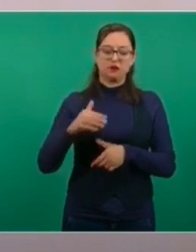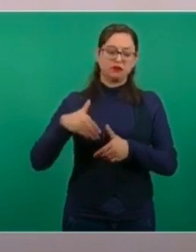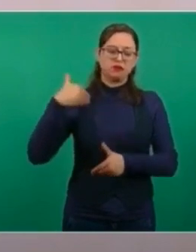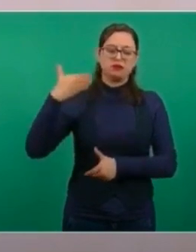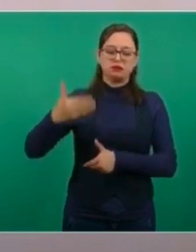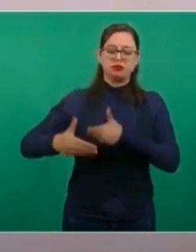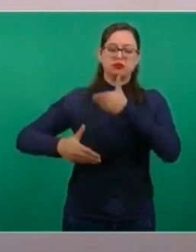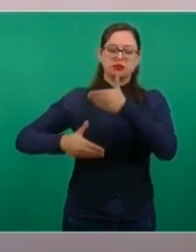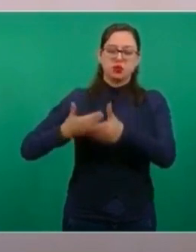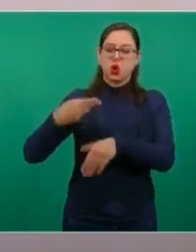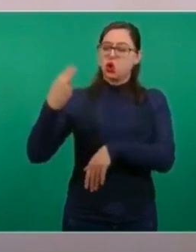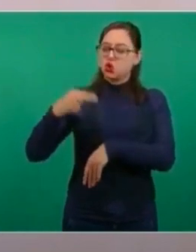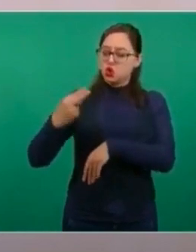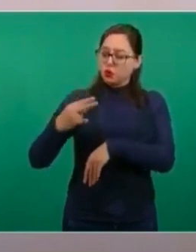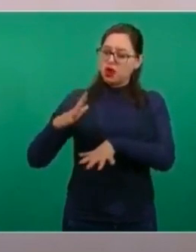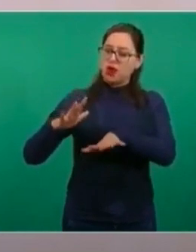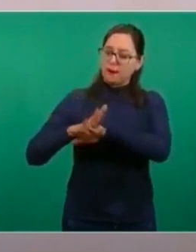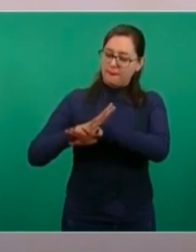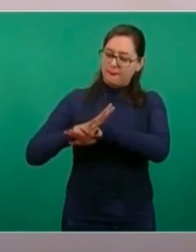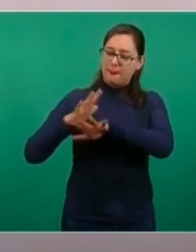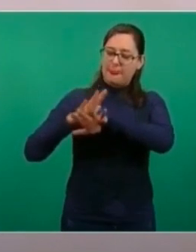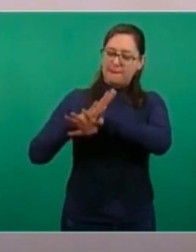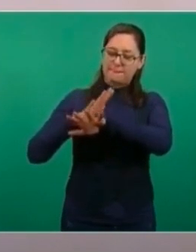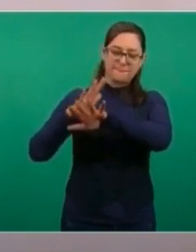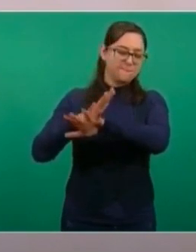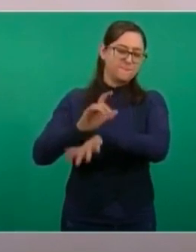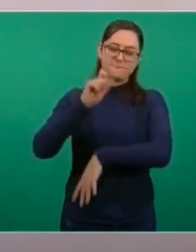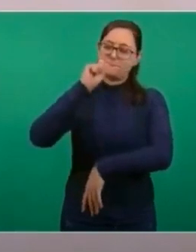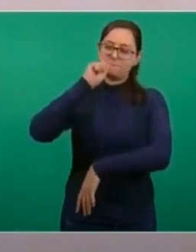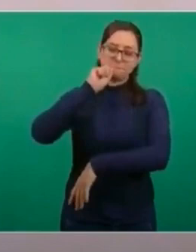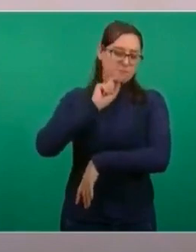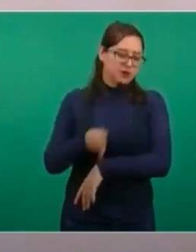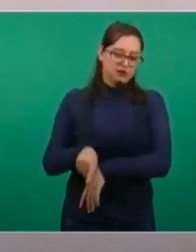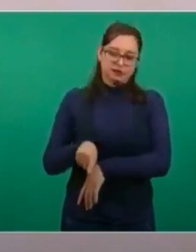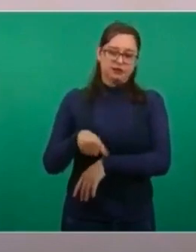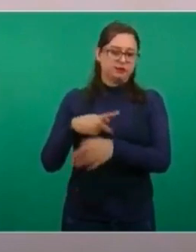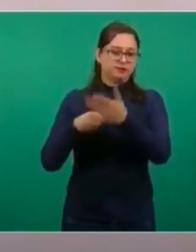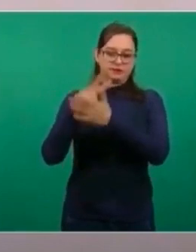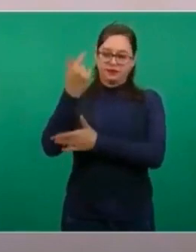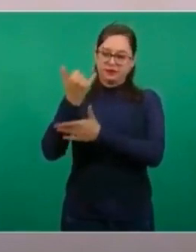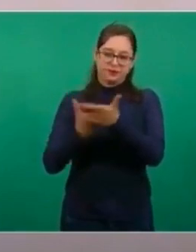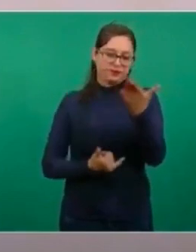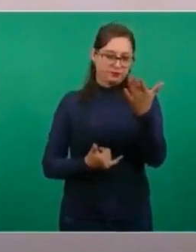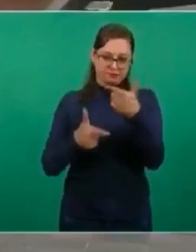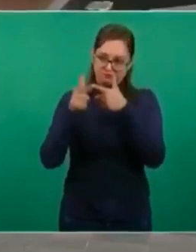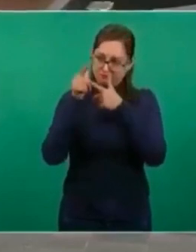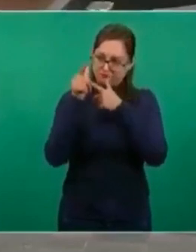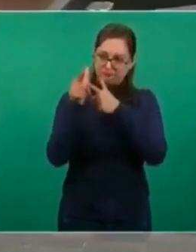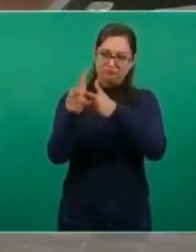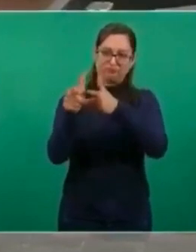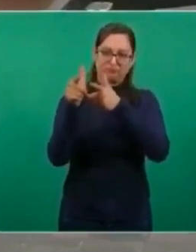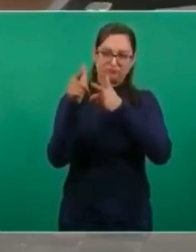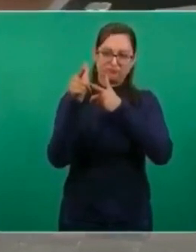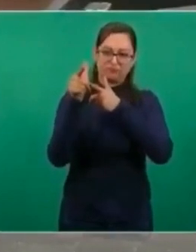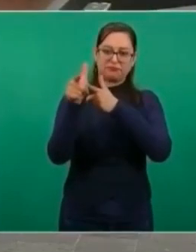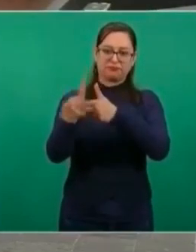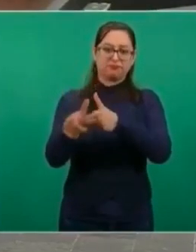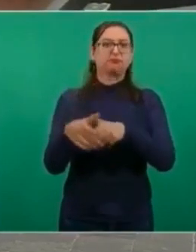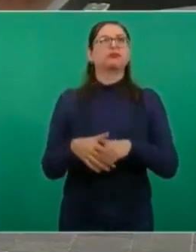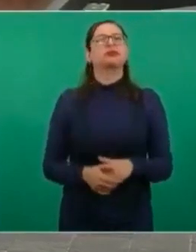de nombre, pero al final de cuentas era lo mismo. Se